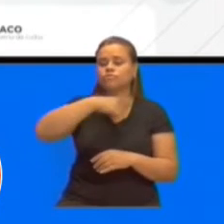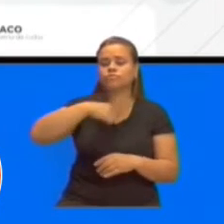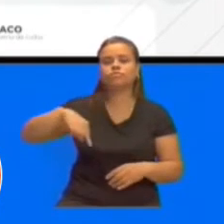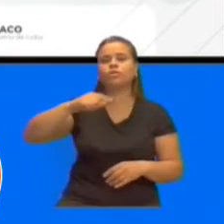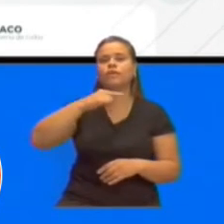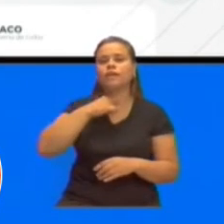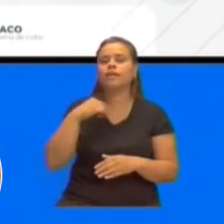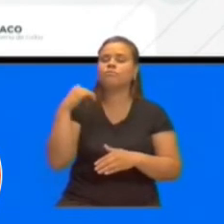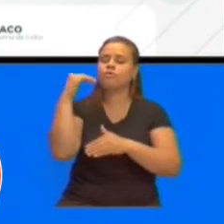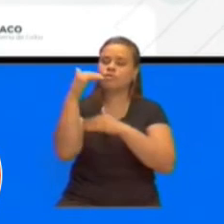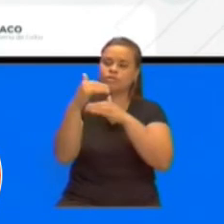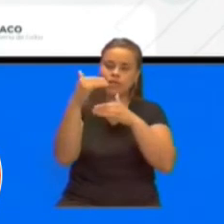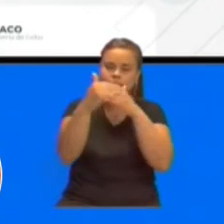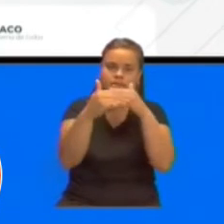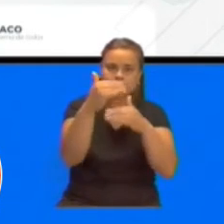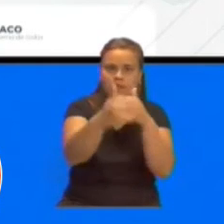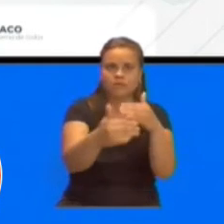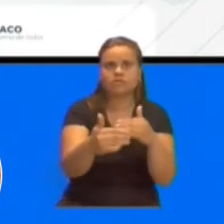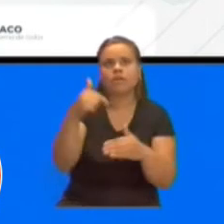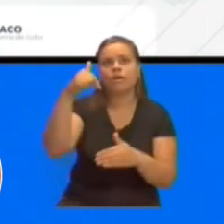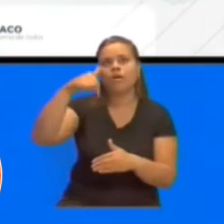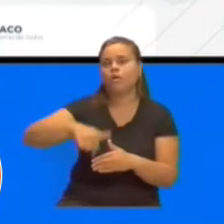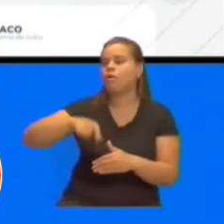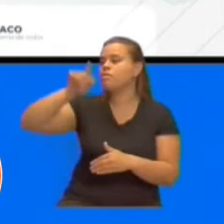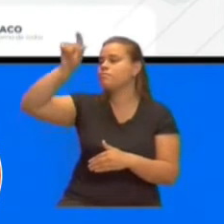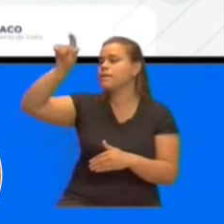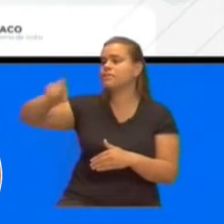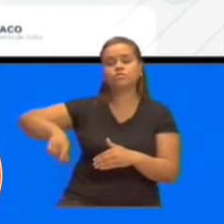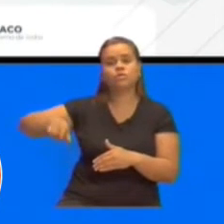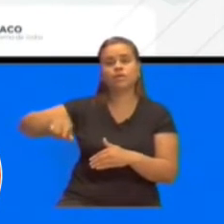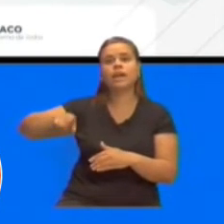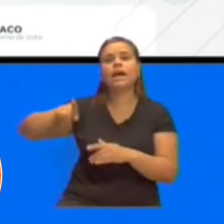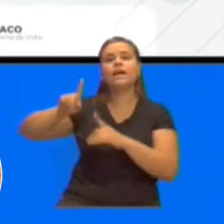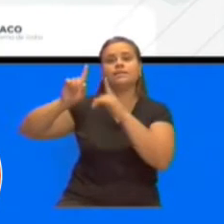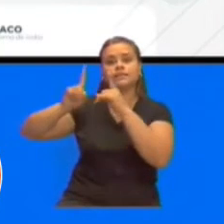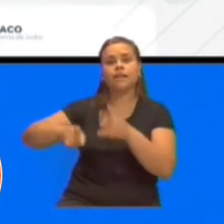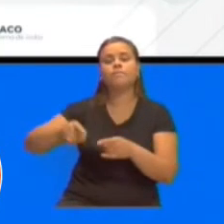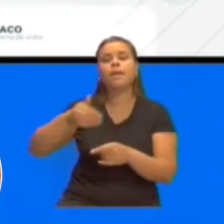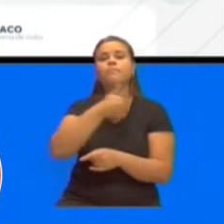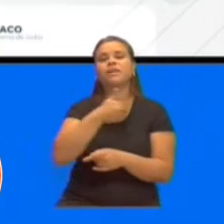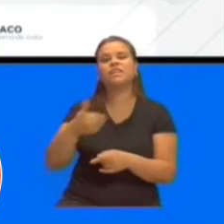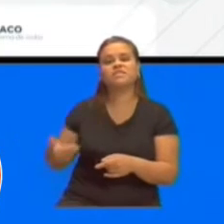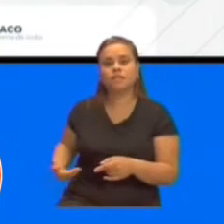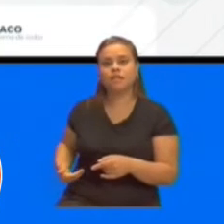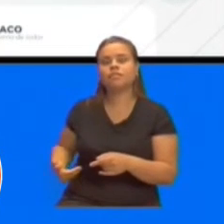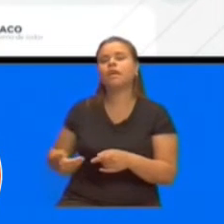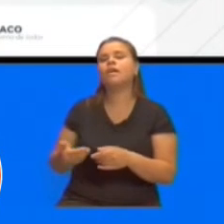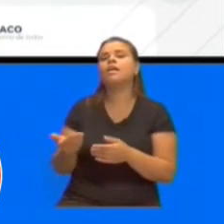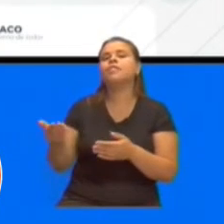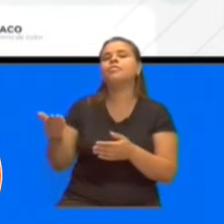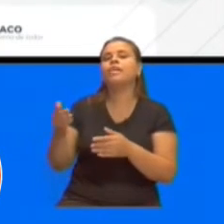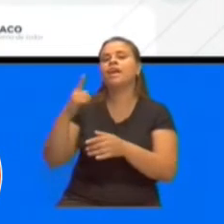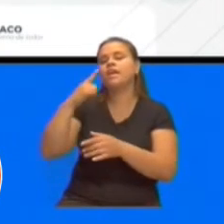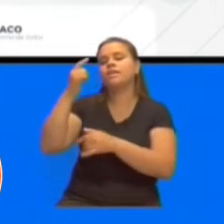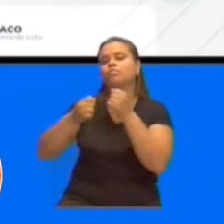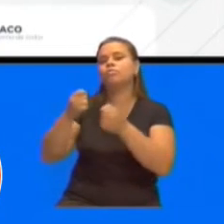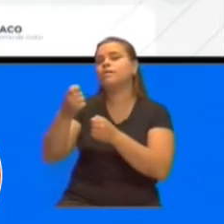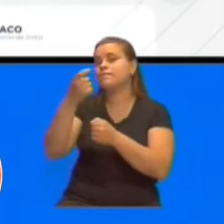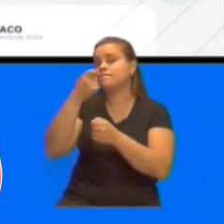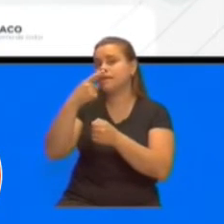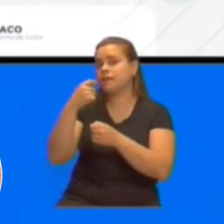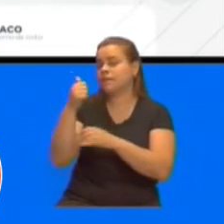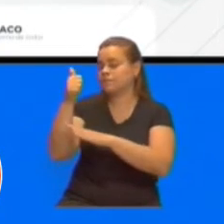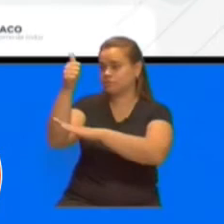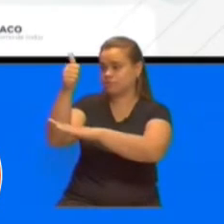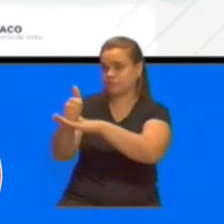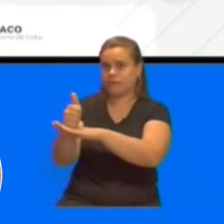aquí está el doctor Barcesa, que es el presidente de Laboratorios Chaqueños, a quien le agradezco su presencia. Es avanzar en el